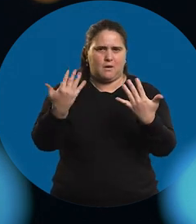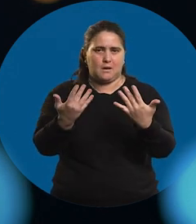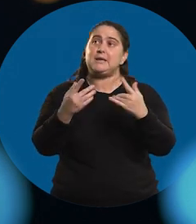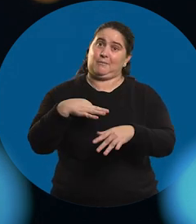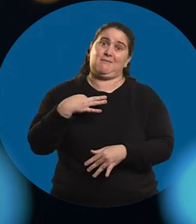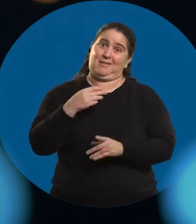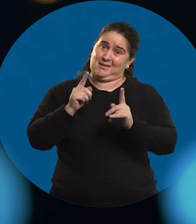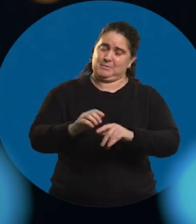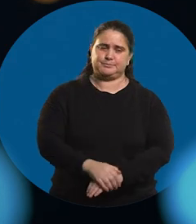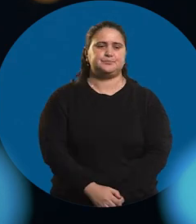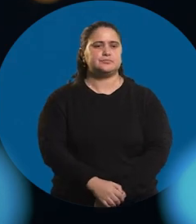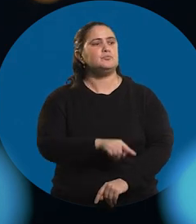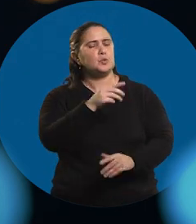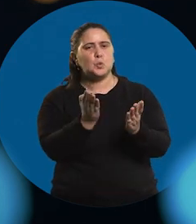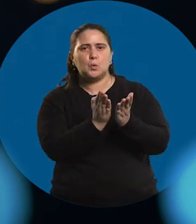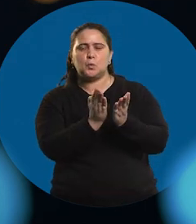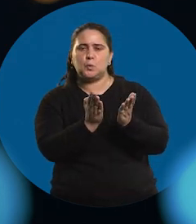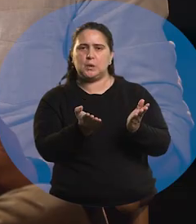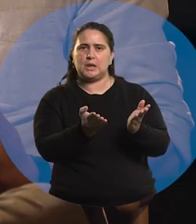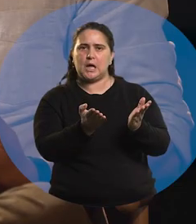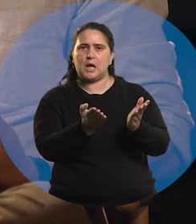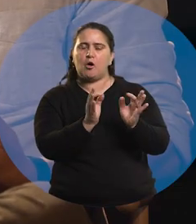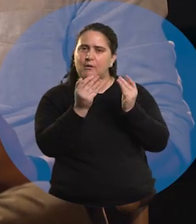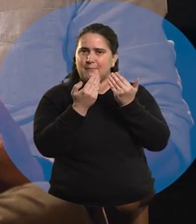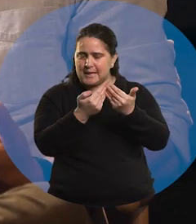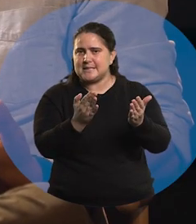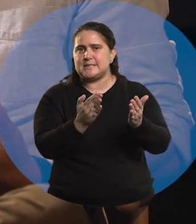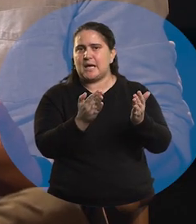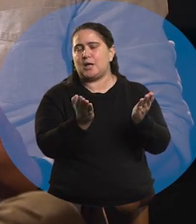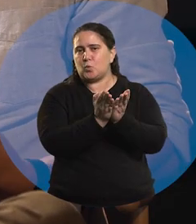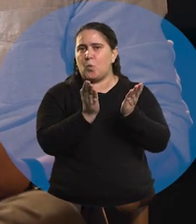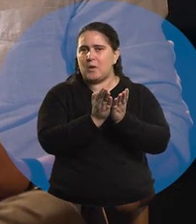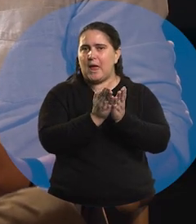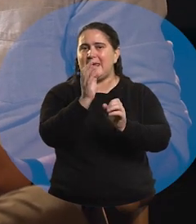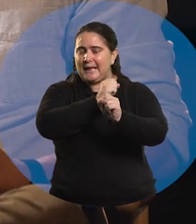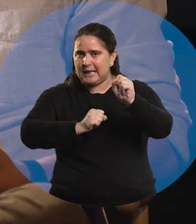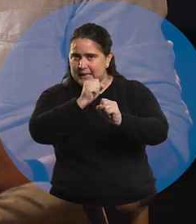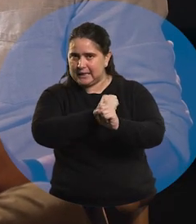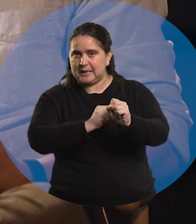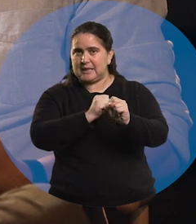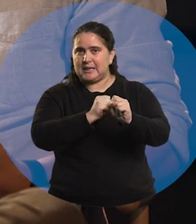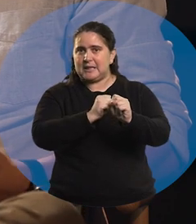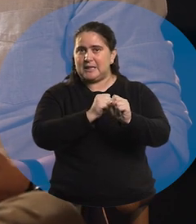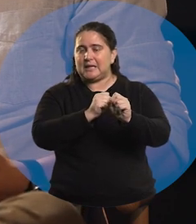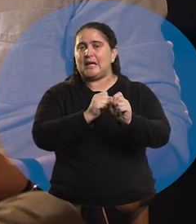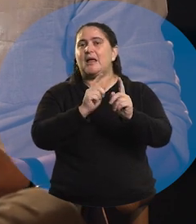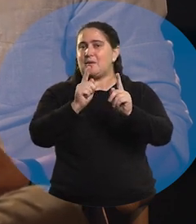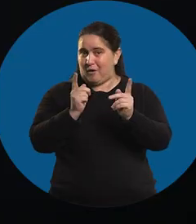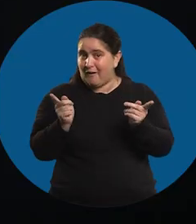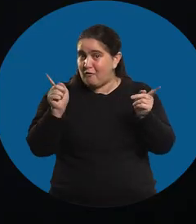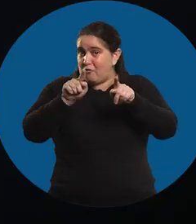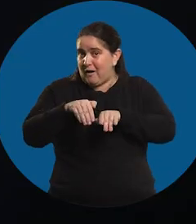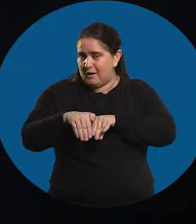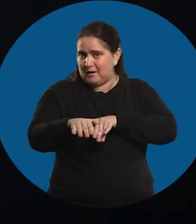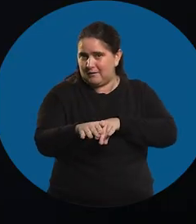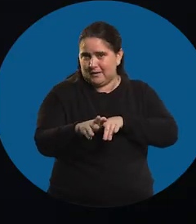sea. Y la vida también. Has estudiado o empezado a estudiar ingeniería, cosa que en algún